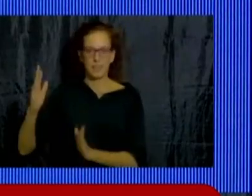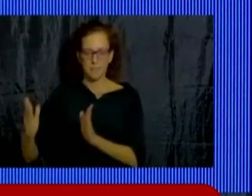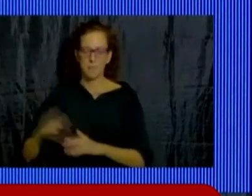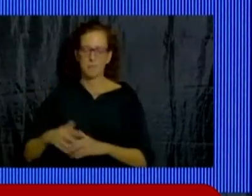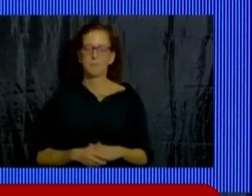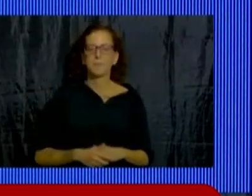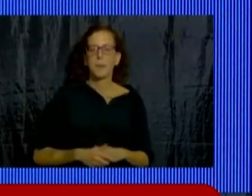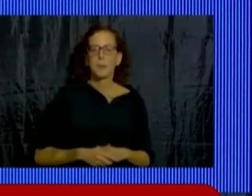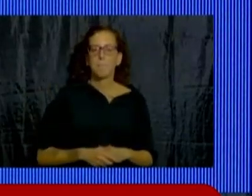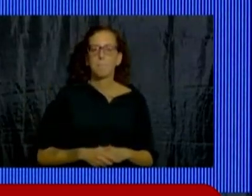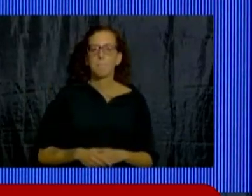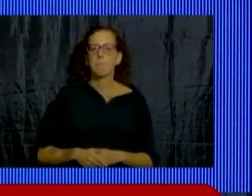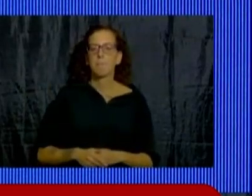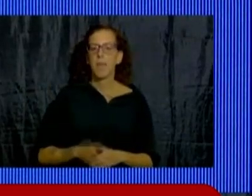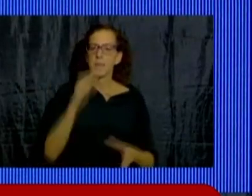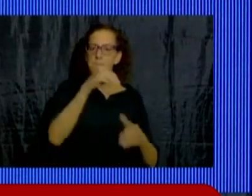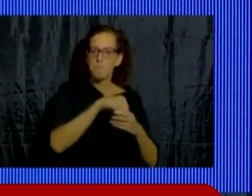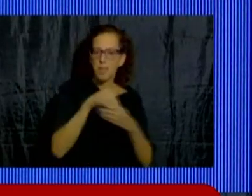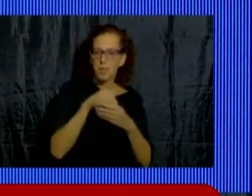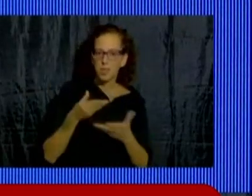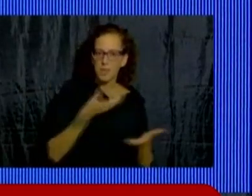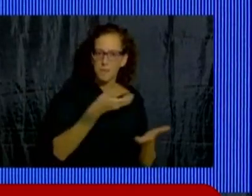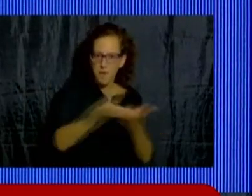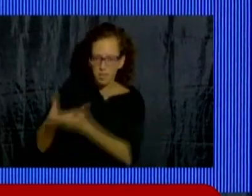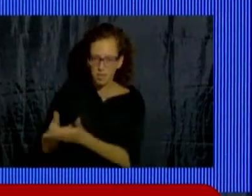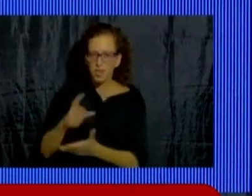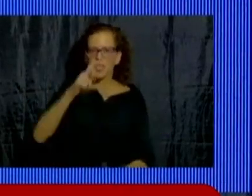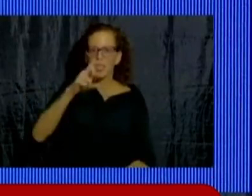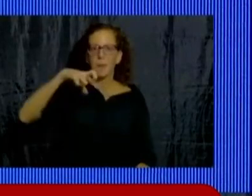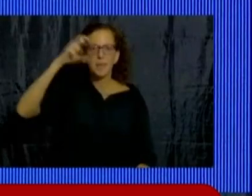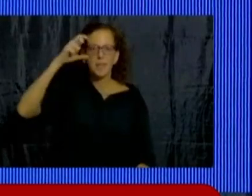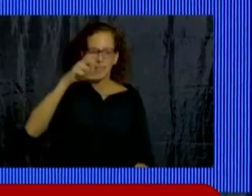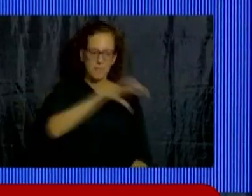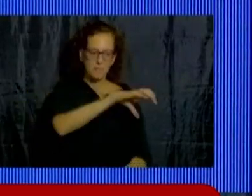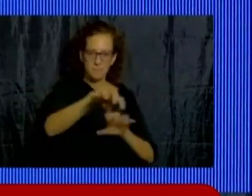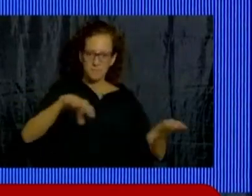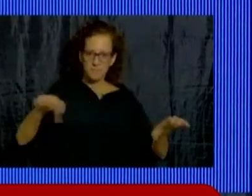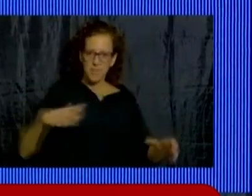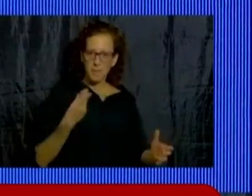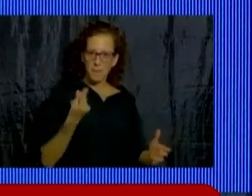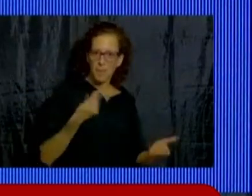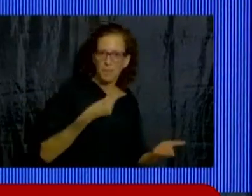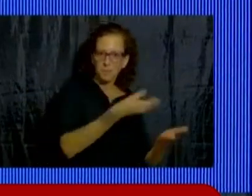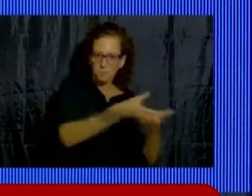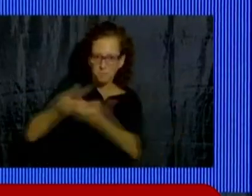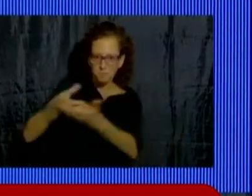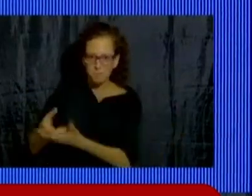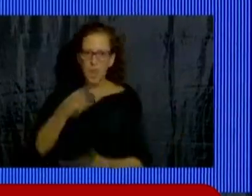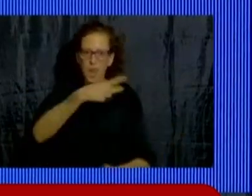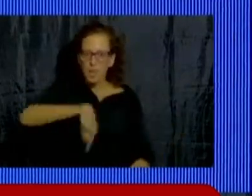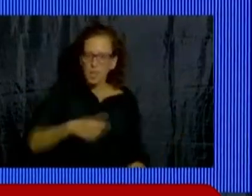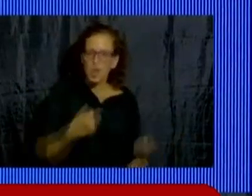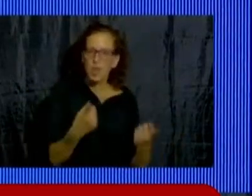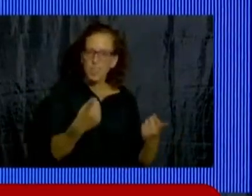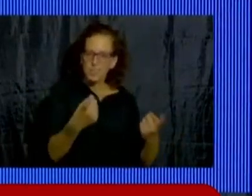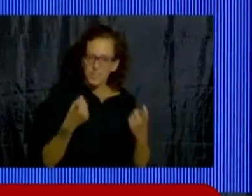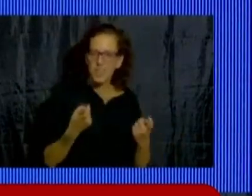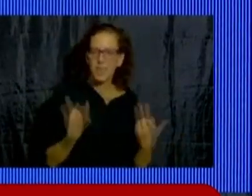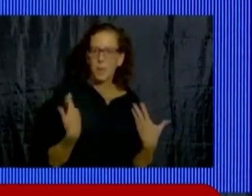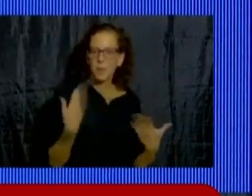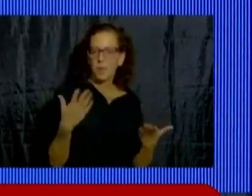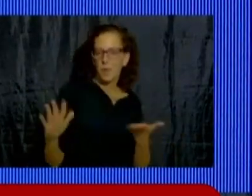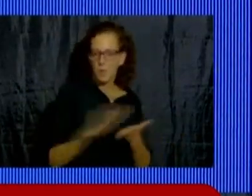con inversión real en los centros operativos de los CPC para estar cerca de cada necesidad, para que las soluciones estén ante cada